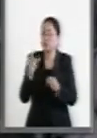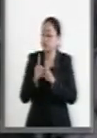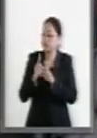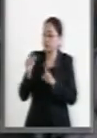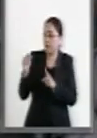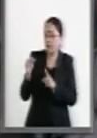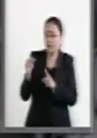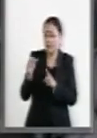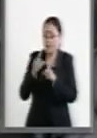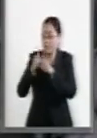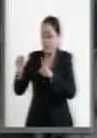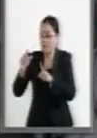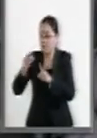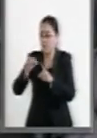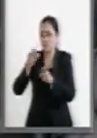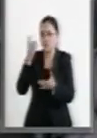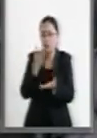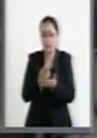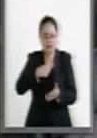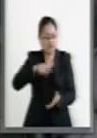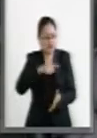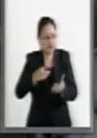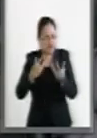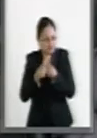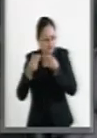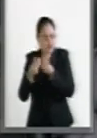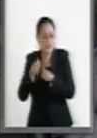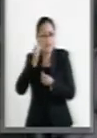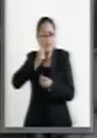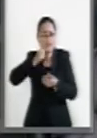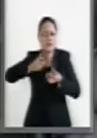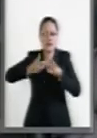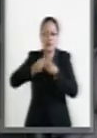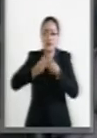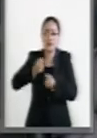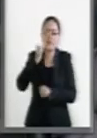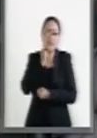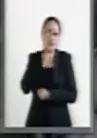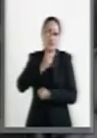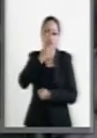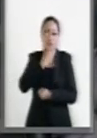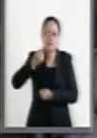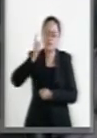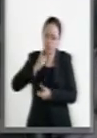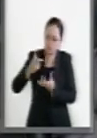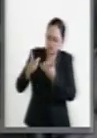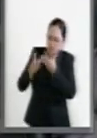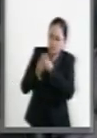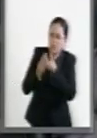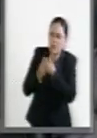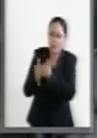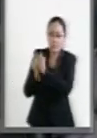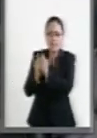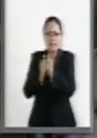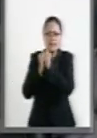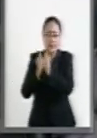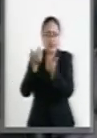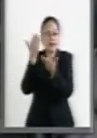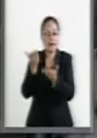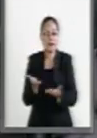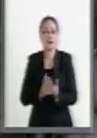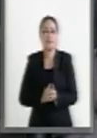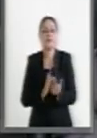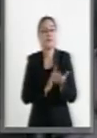no te vas, porque estaremos cerca de ti, las senadoras y los senadores. Le agradezco de verdad